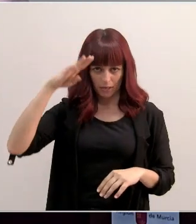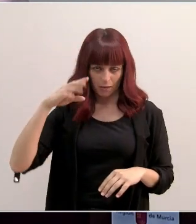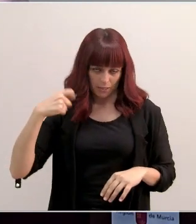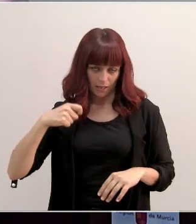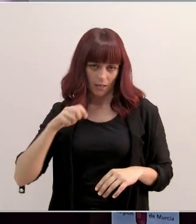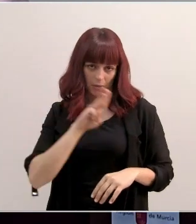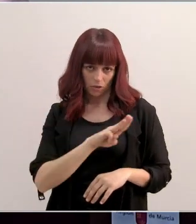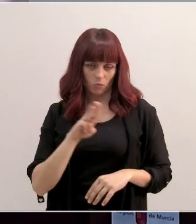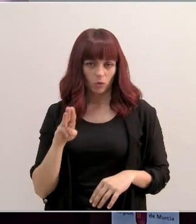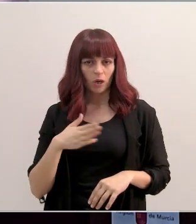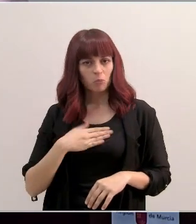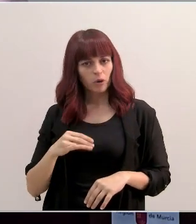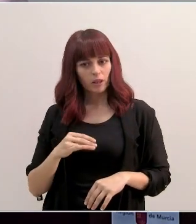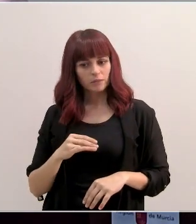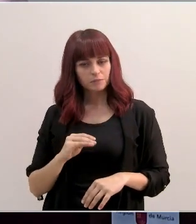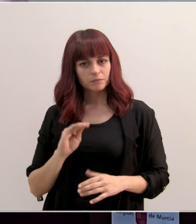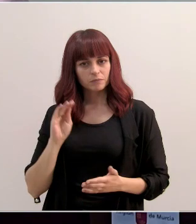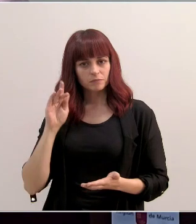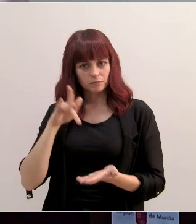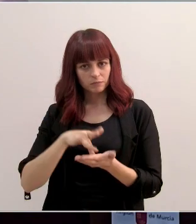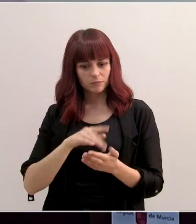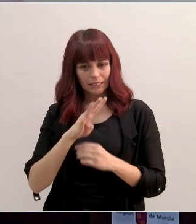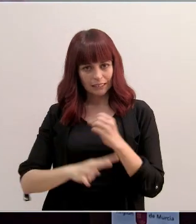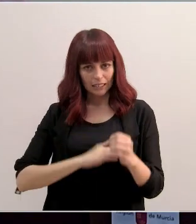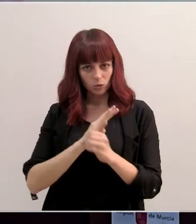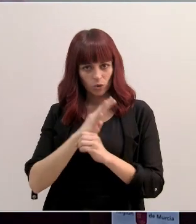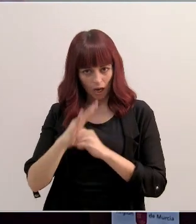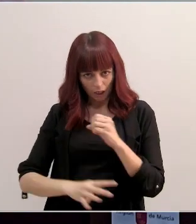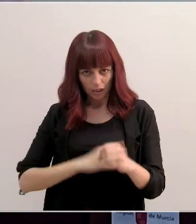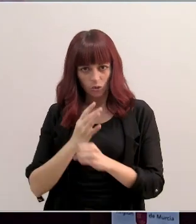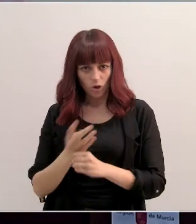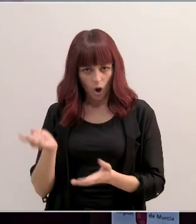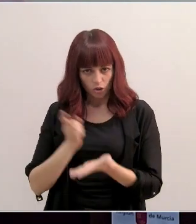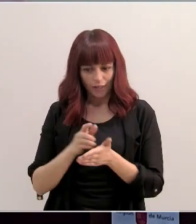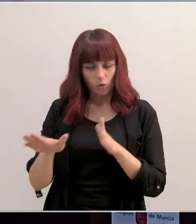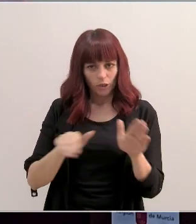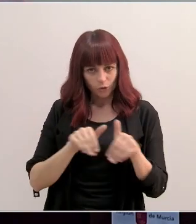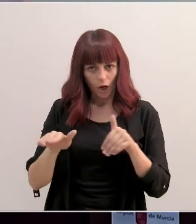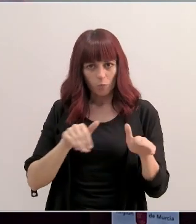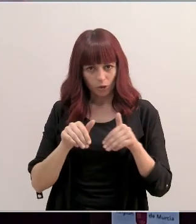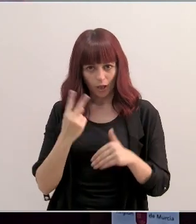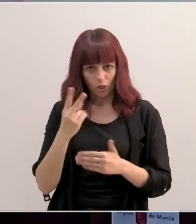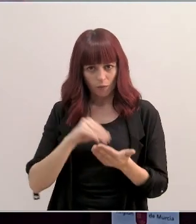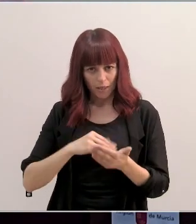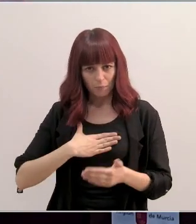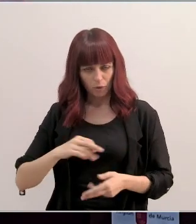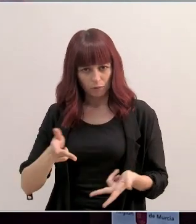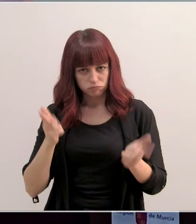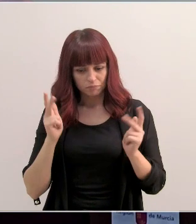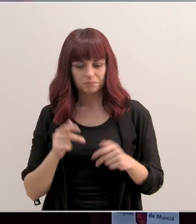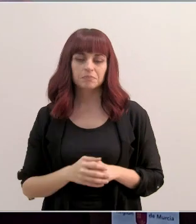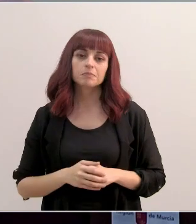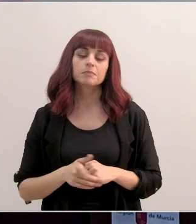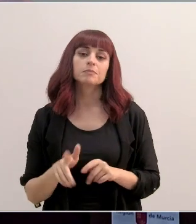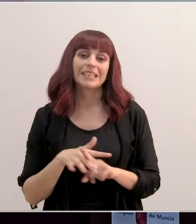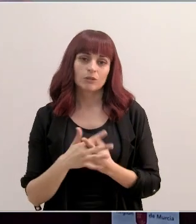Popular, pudiera llegar a presentarse dos legislaturas más, a dos convocatorias electorales más. esta situación, bueno, ahora